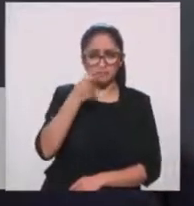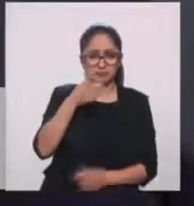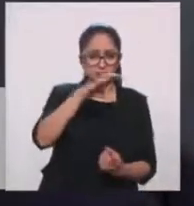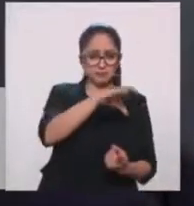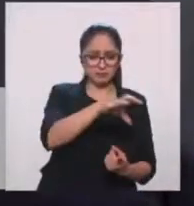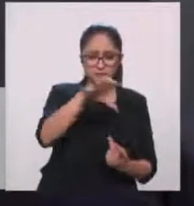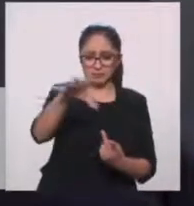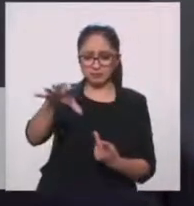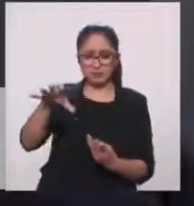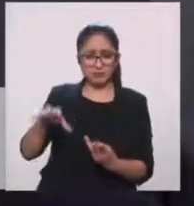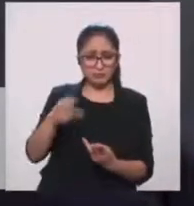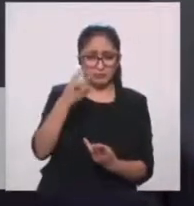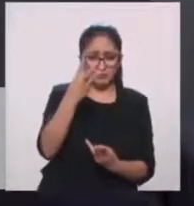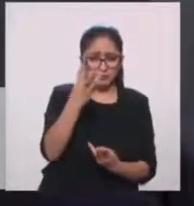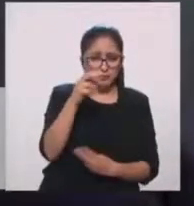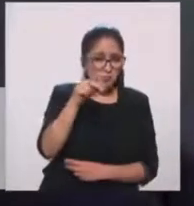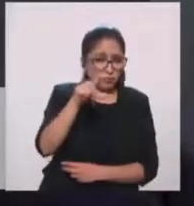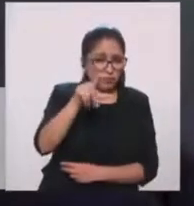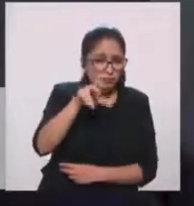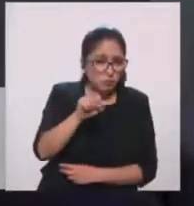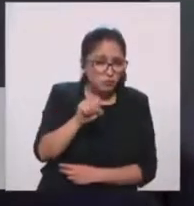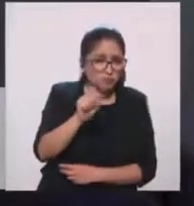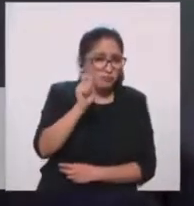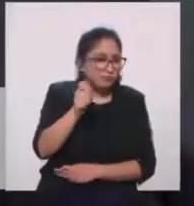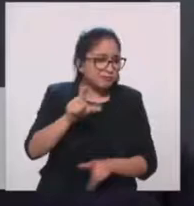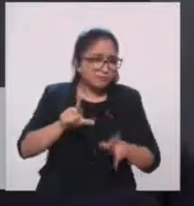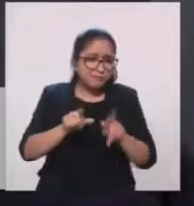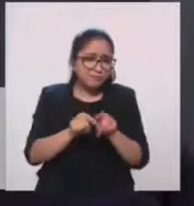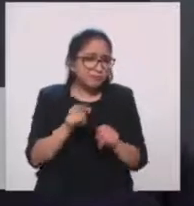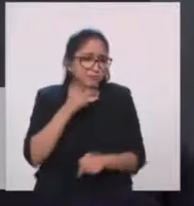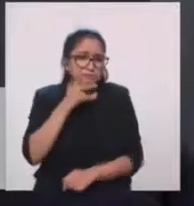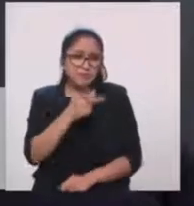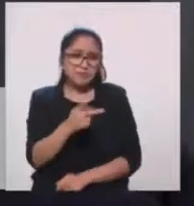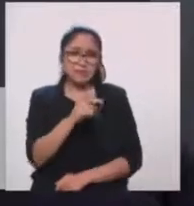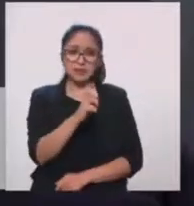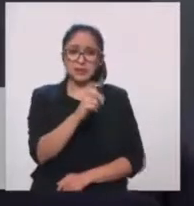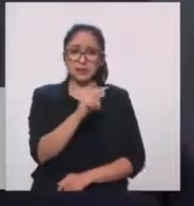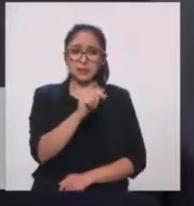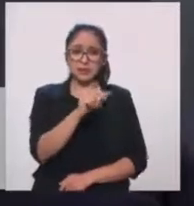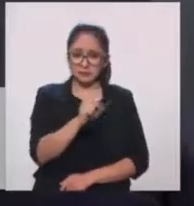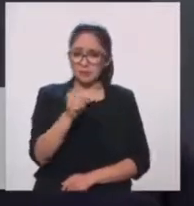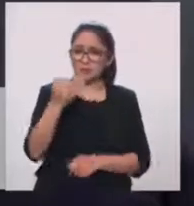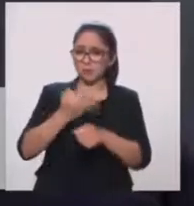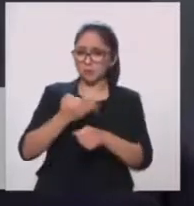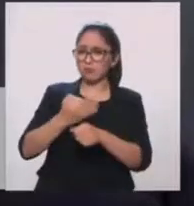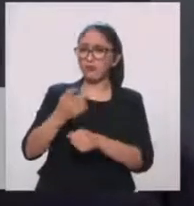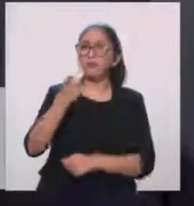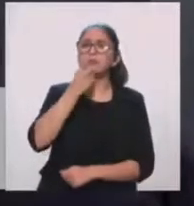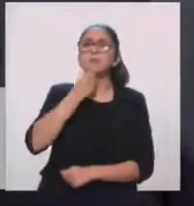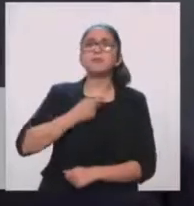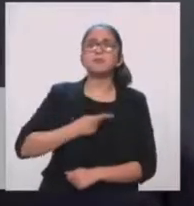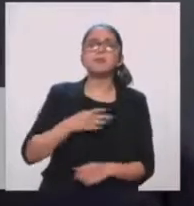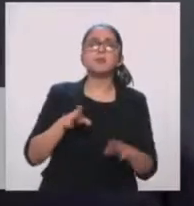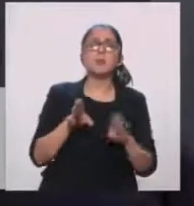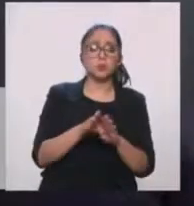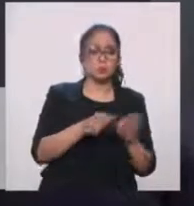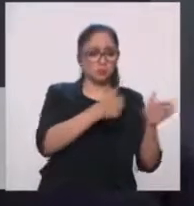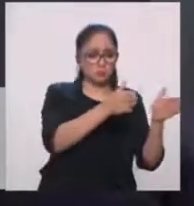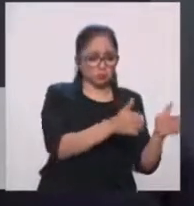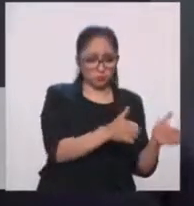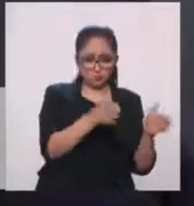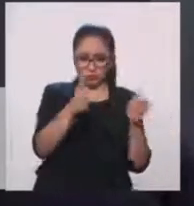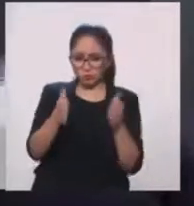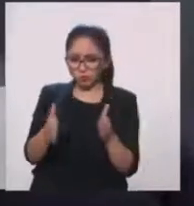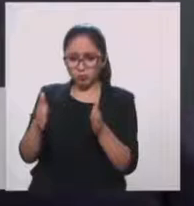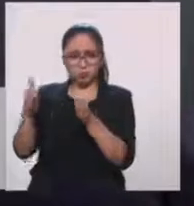lo entendemos como etapas y, si es así, cuéntanos cuáles son los periodos y saber qué va a pasar después de que haya pasado ese periodo. ¿La